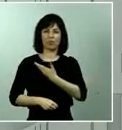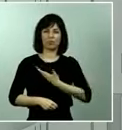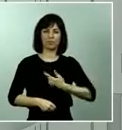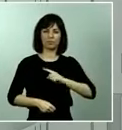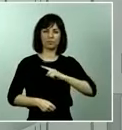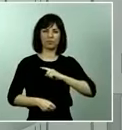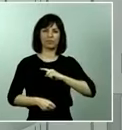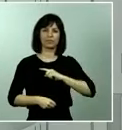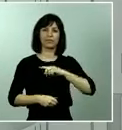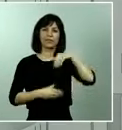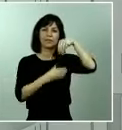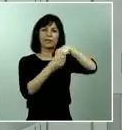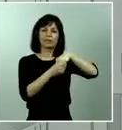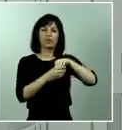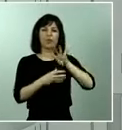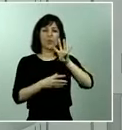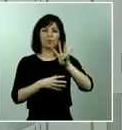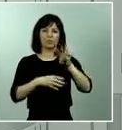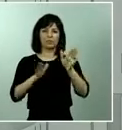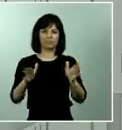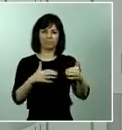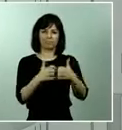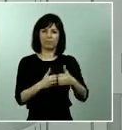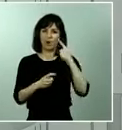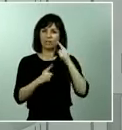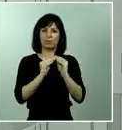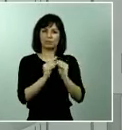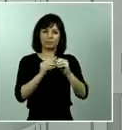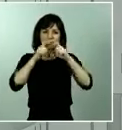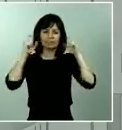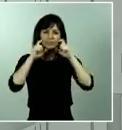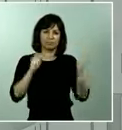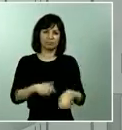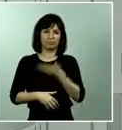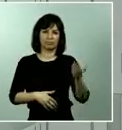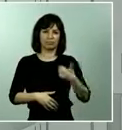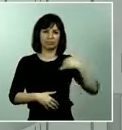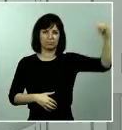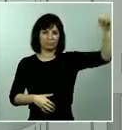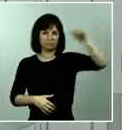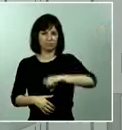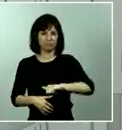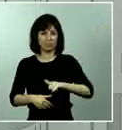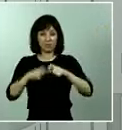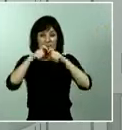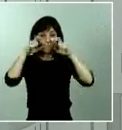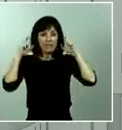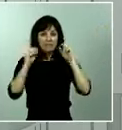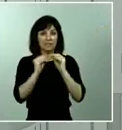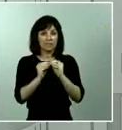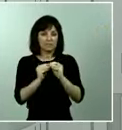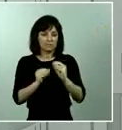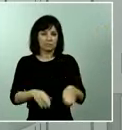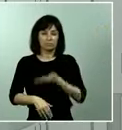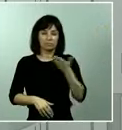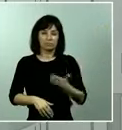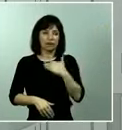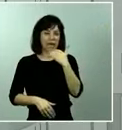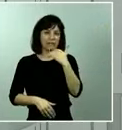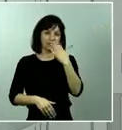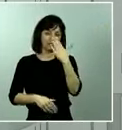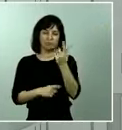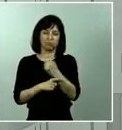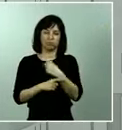producción de mascarillas que han sido fabricadas en un tiempo, casi un tiempo, podríamos decir, casi un tiempo récord y que sido